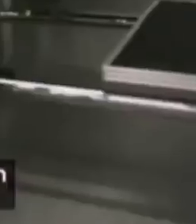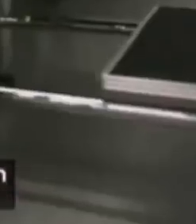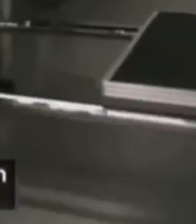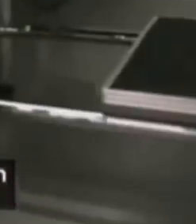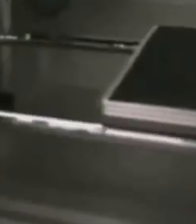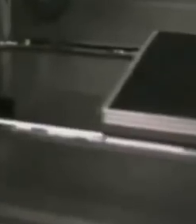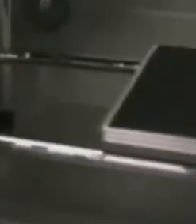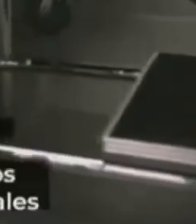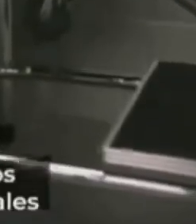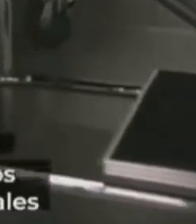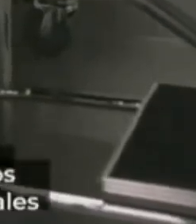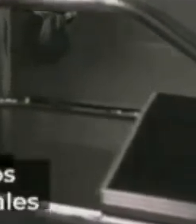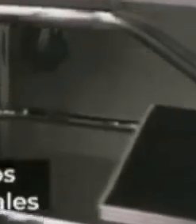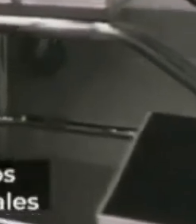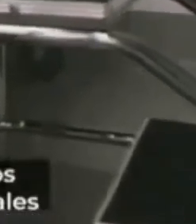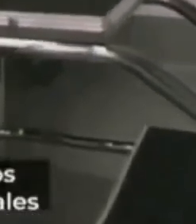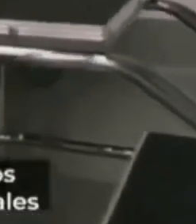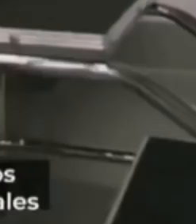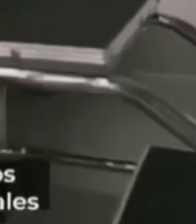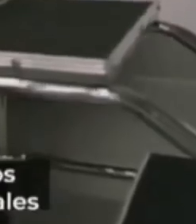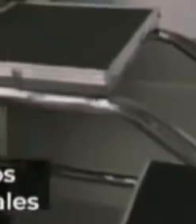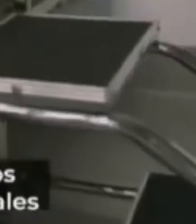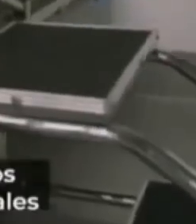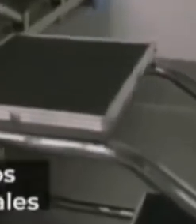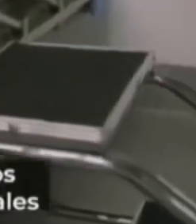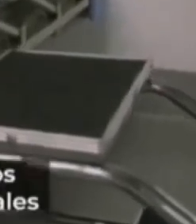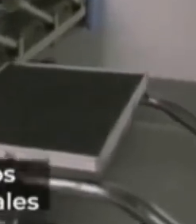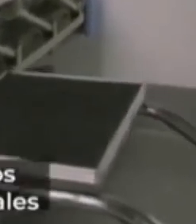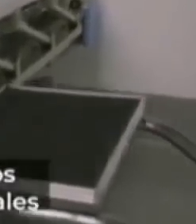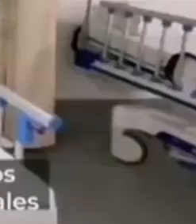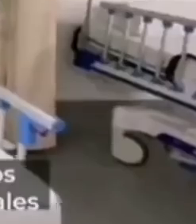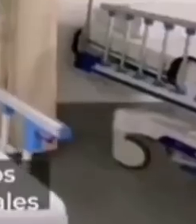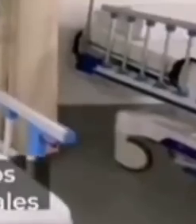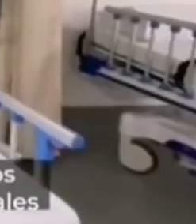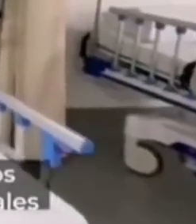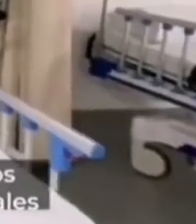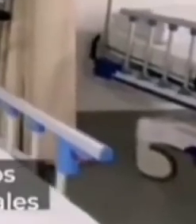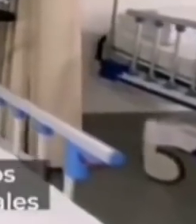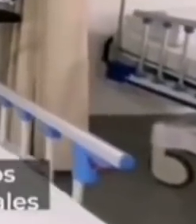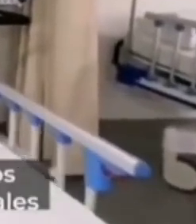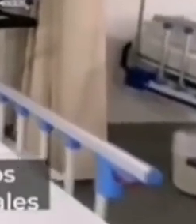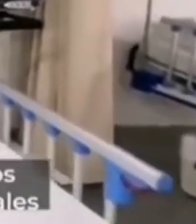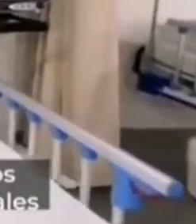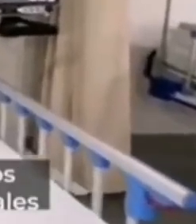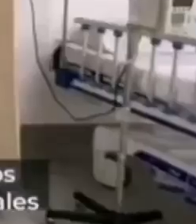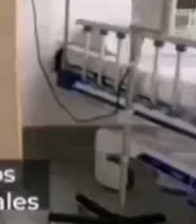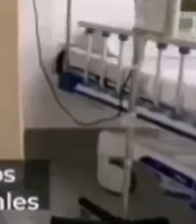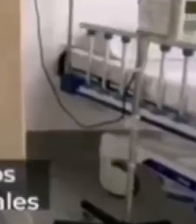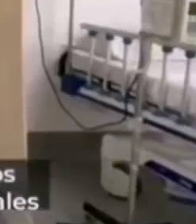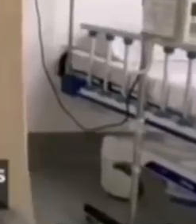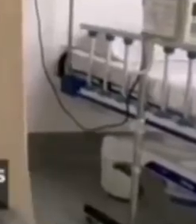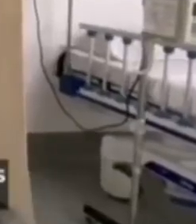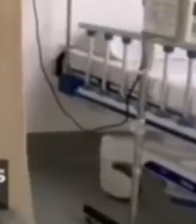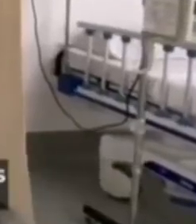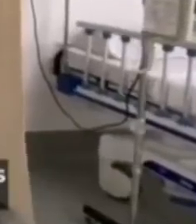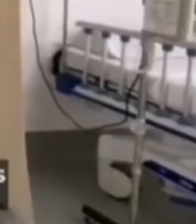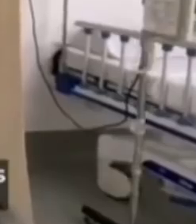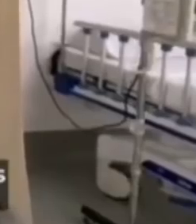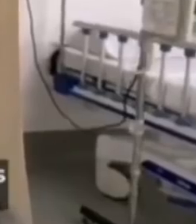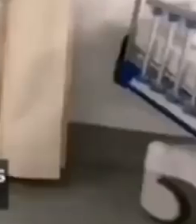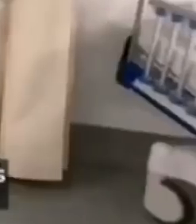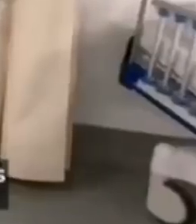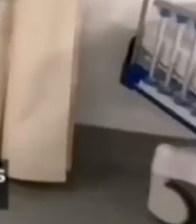de protección personal. Estas acciones, entre otras, han ayudado a los esfuerzos del IMSS para no saturar sus hospitales y que el